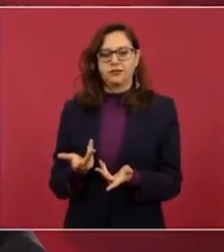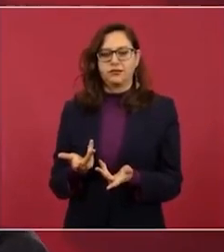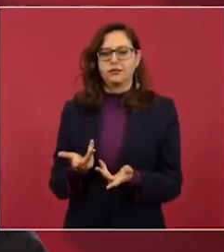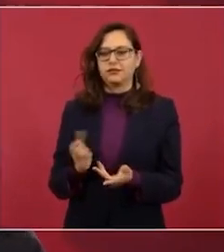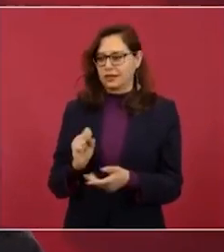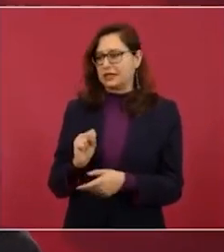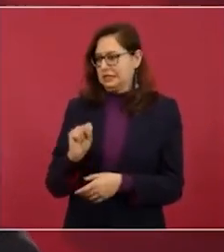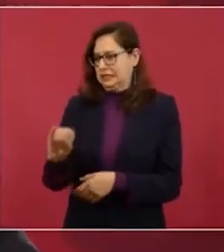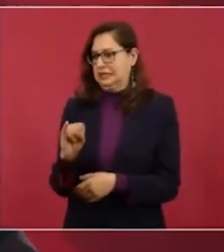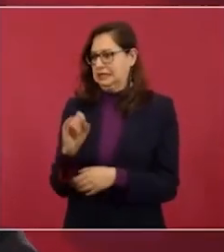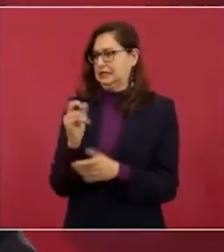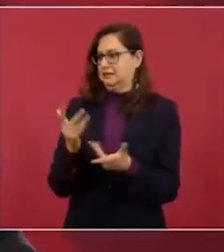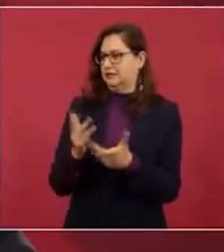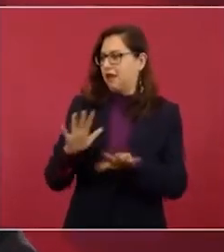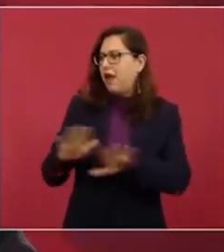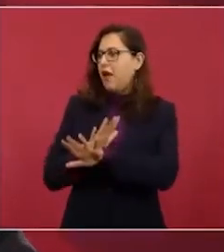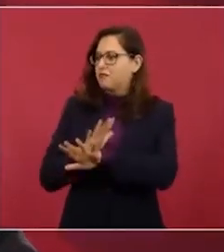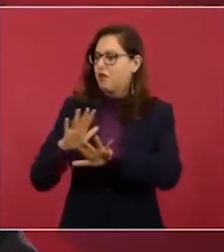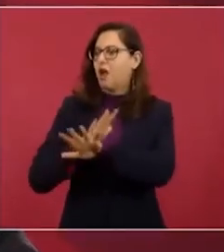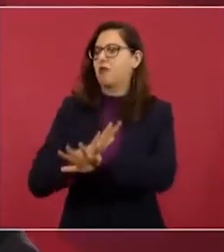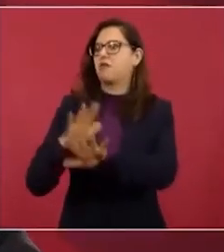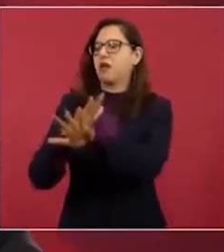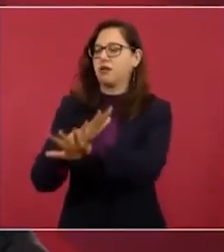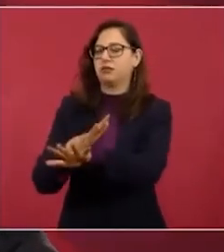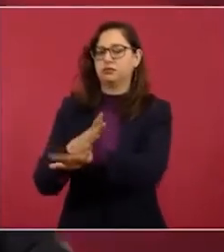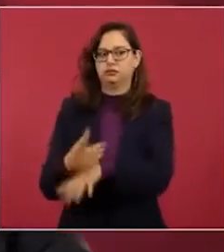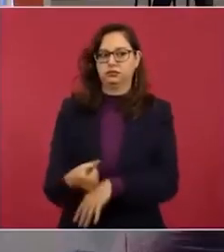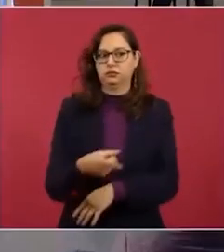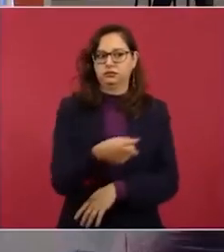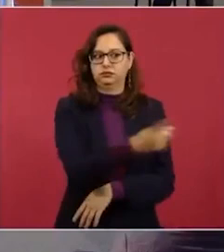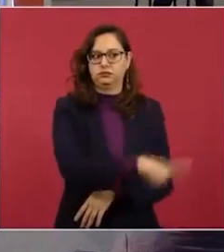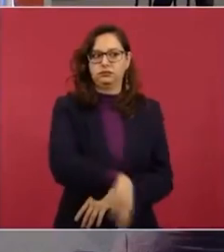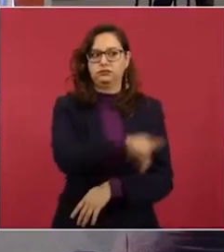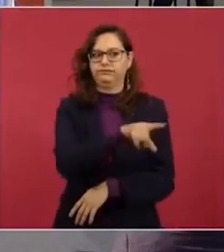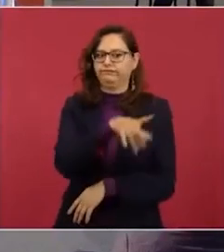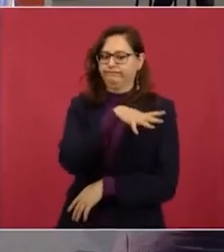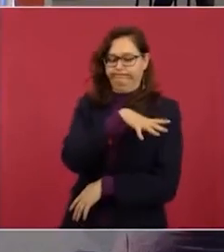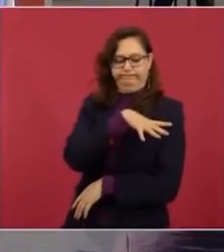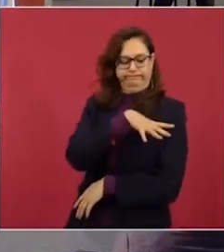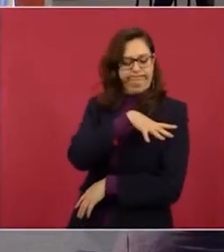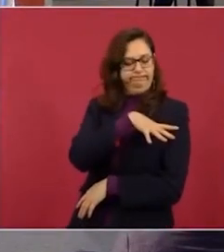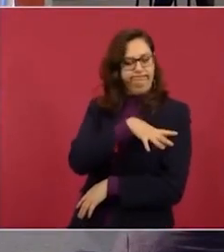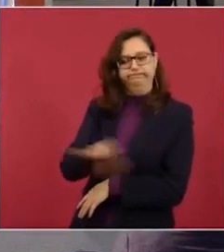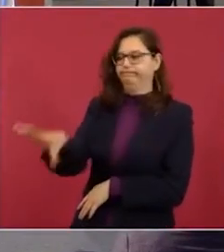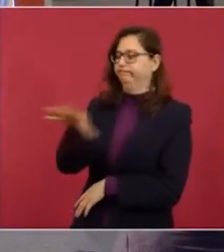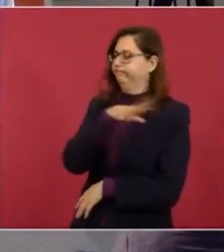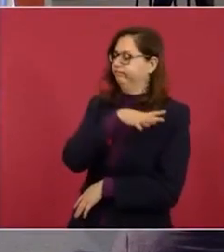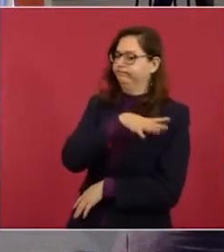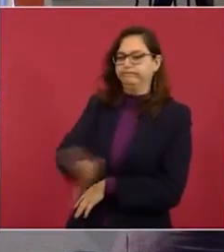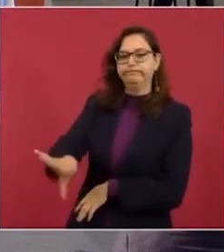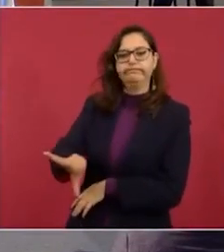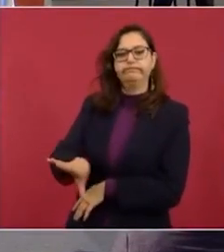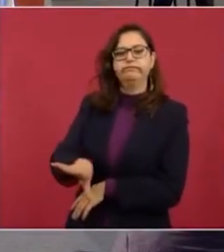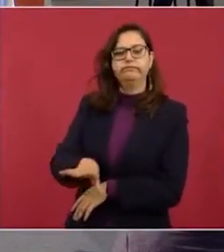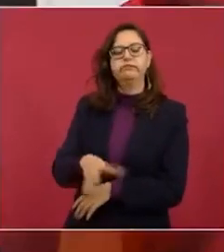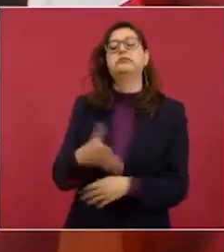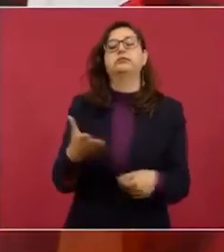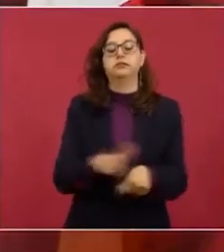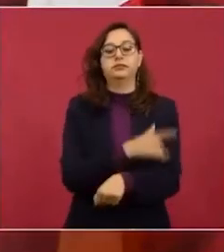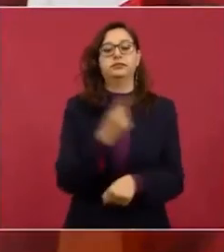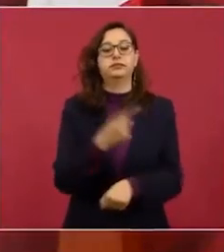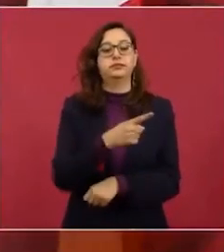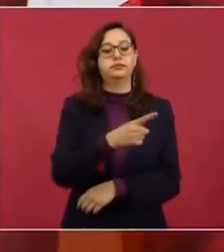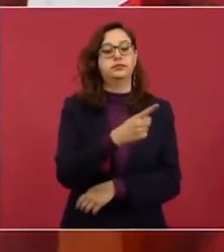Eso no. Hay que mantener el estado de